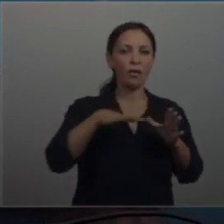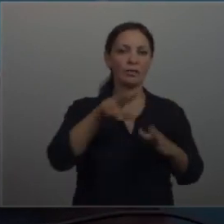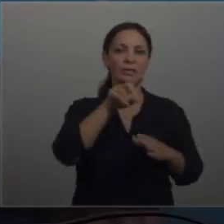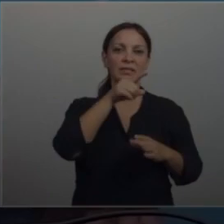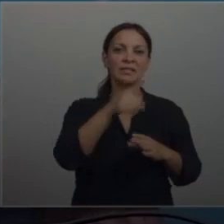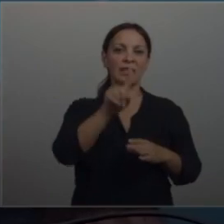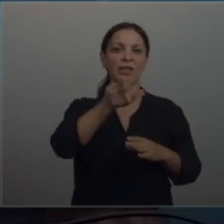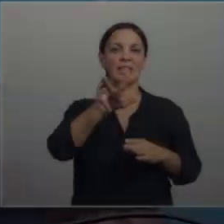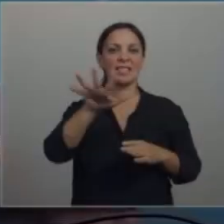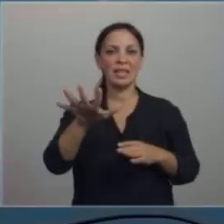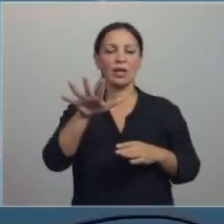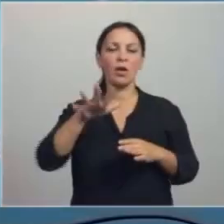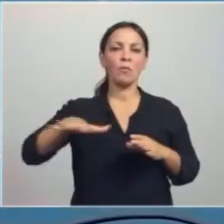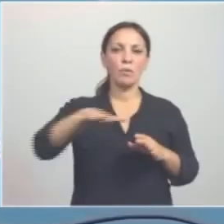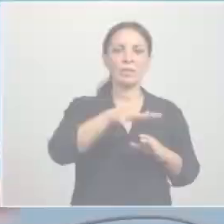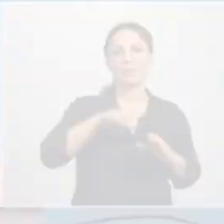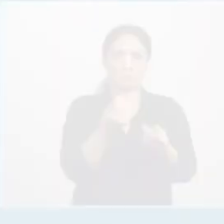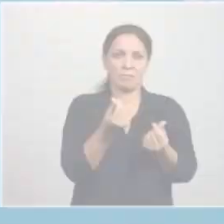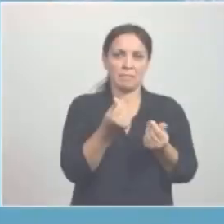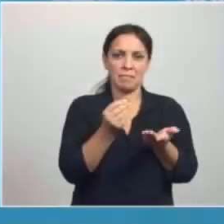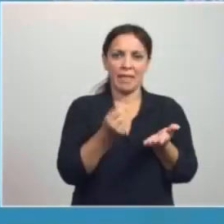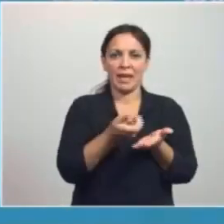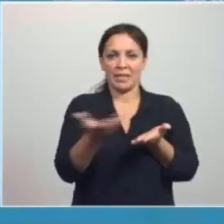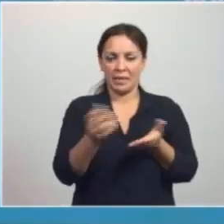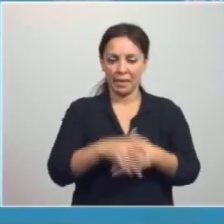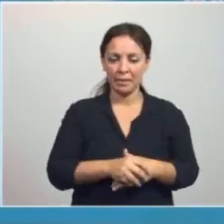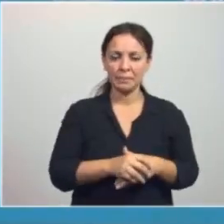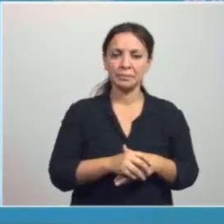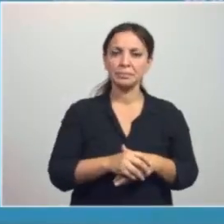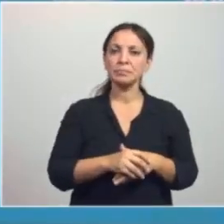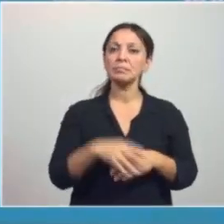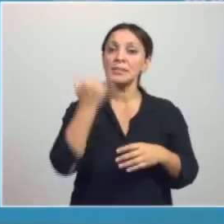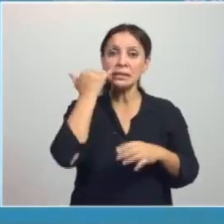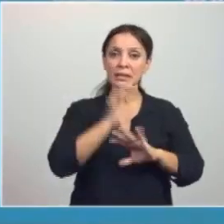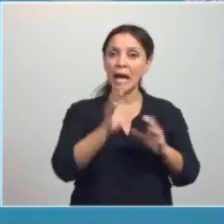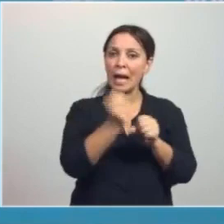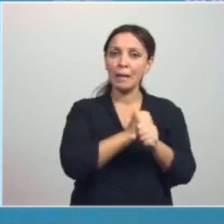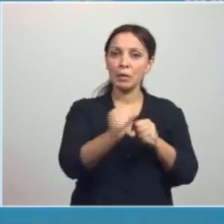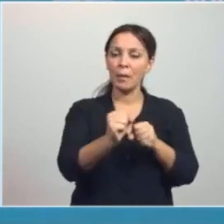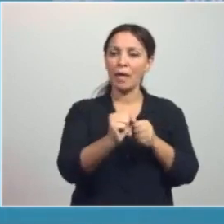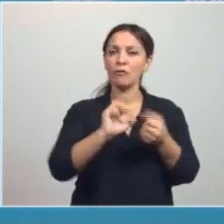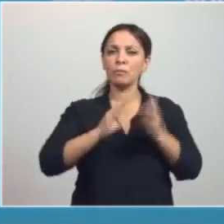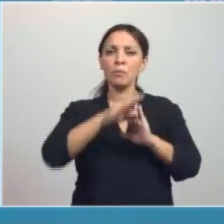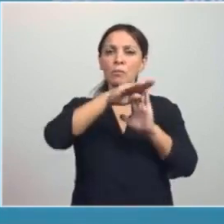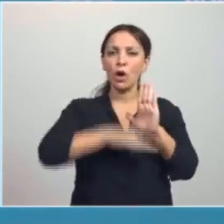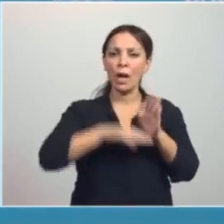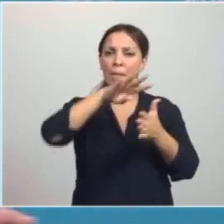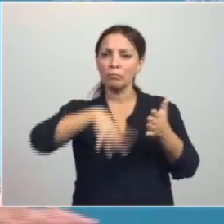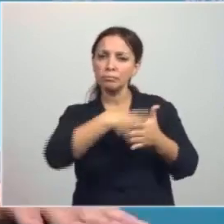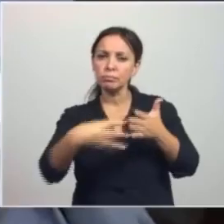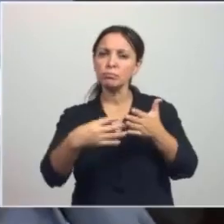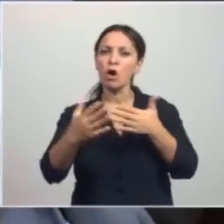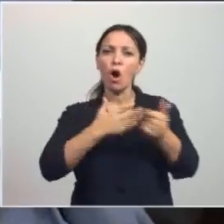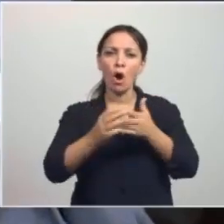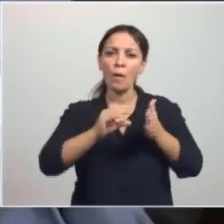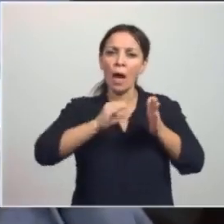municipios de la provincia de Buenos Aires. Hemos aprobado un programa de ejecución de obra en todos